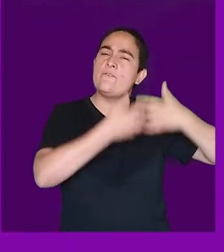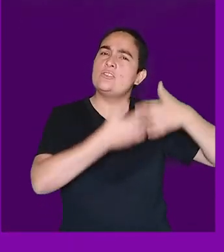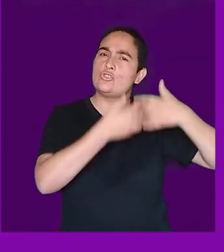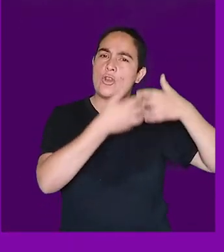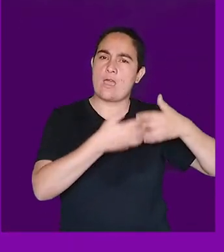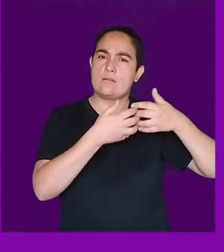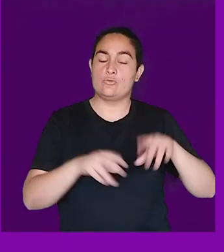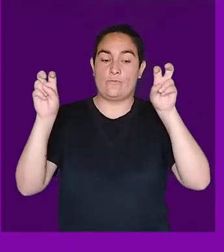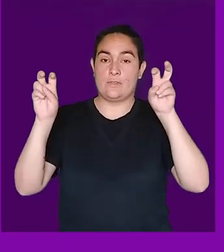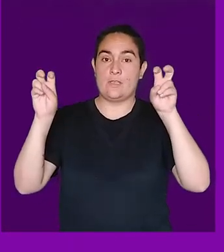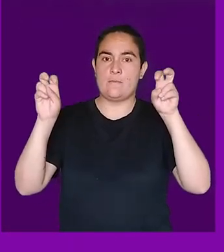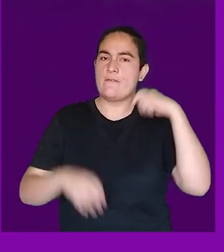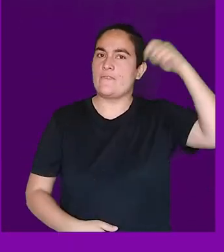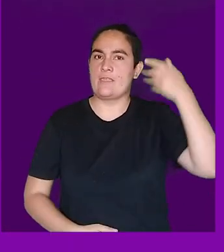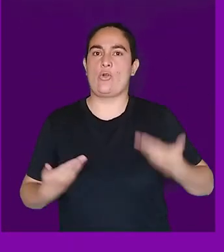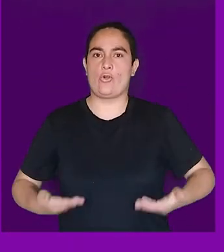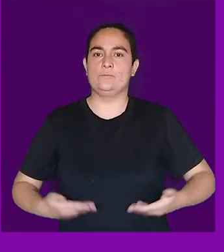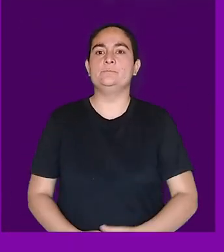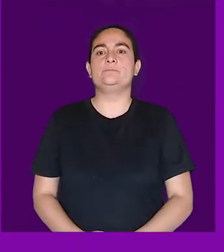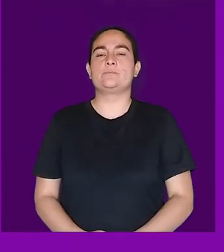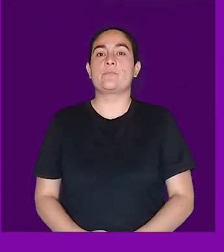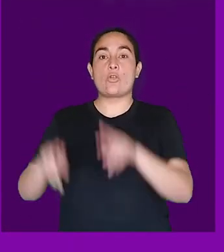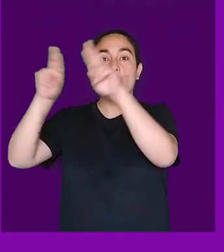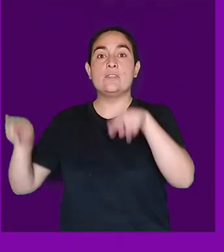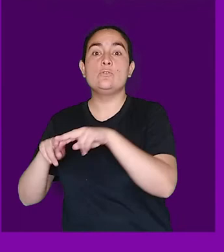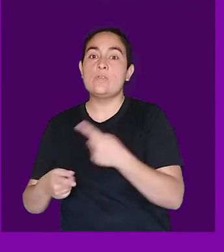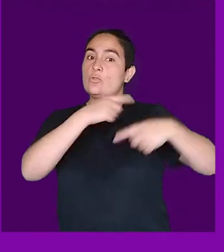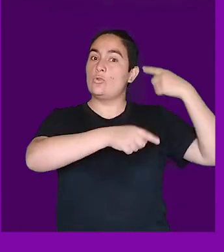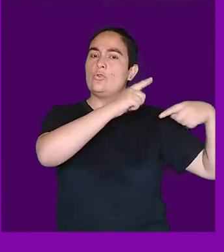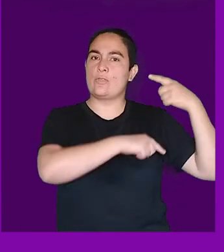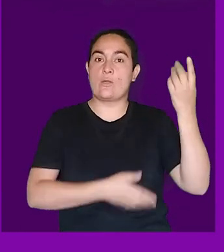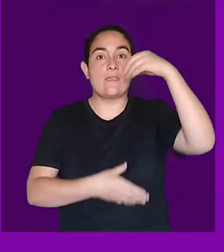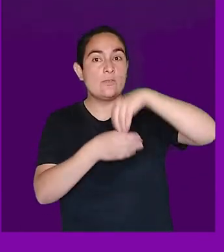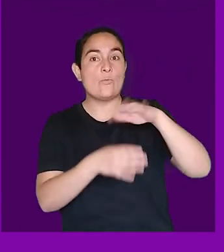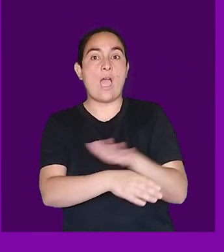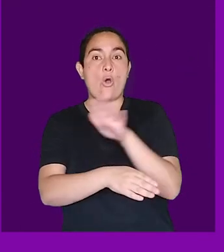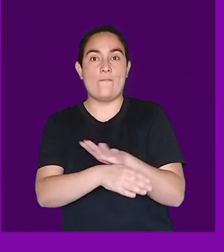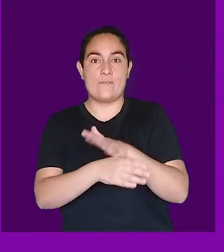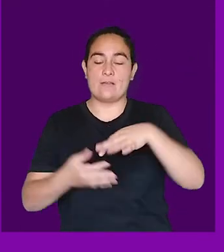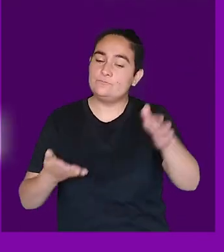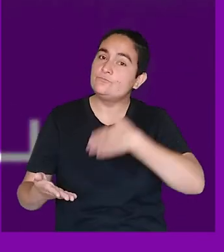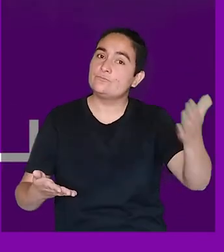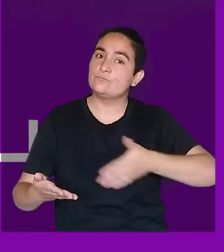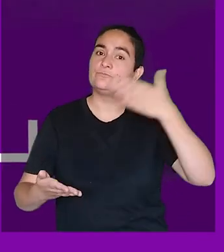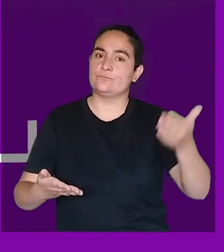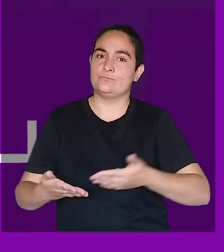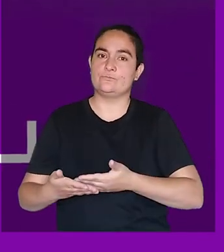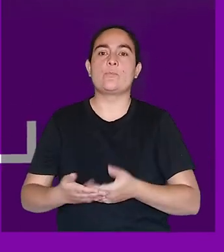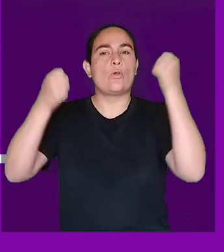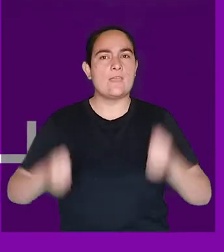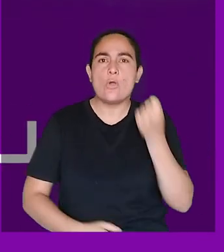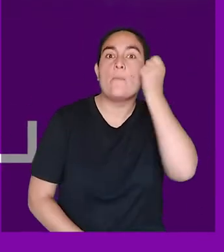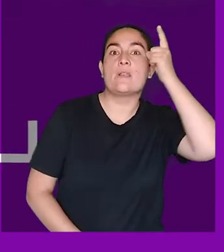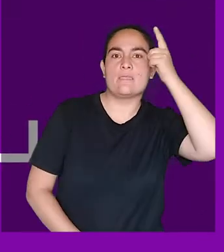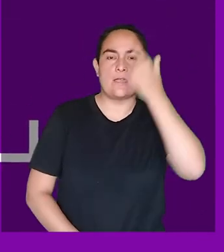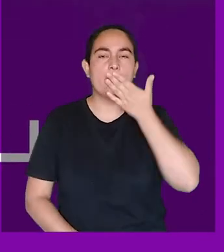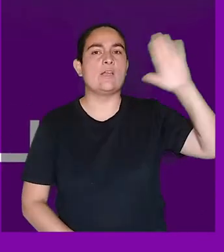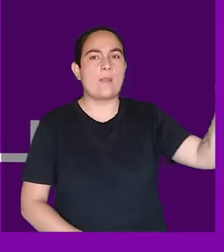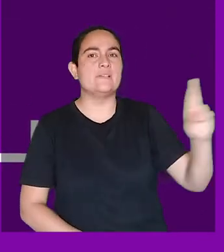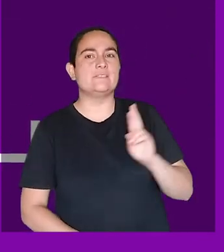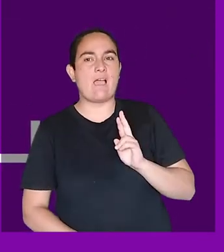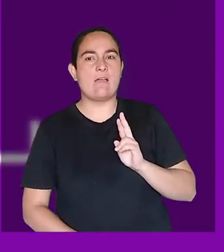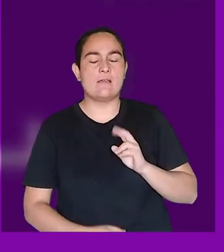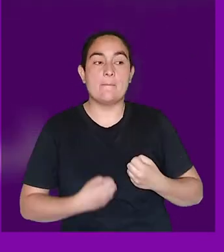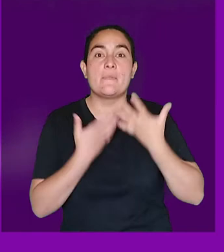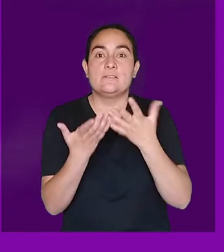tema. El contexto histórico en el cual se inserta la expresión artística nos dará el encuadre para comprender mejor el mensaje